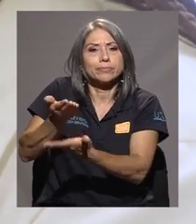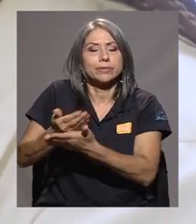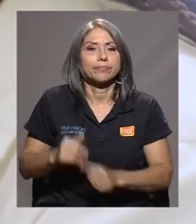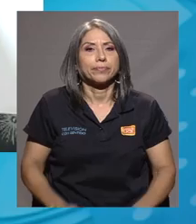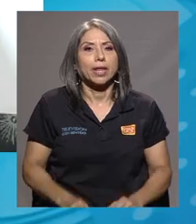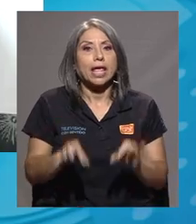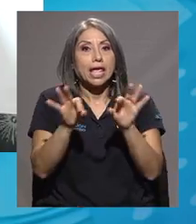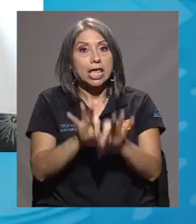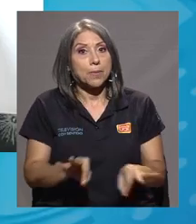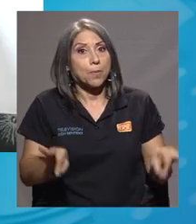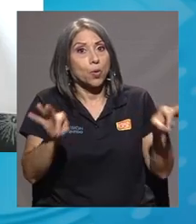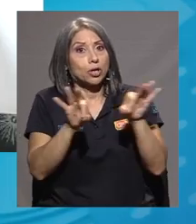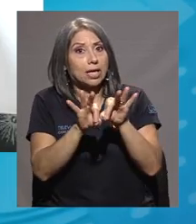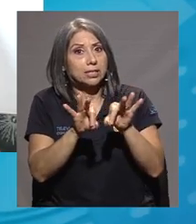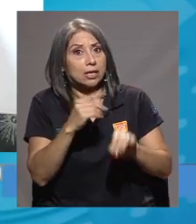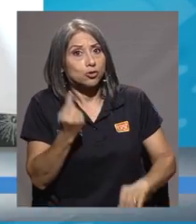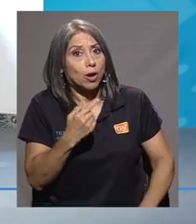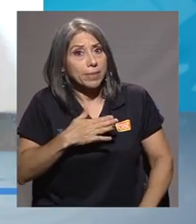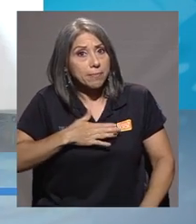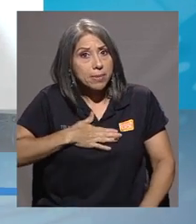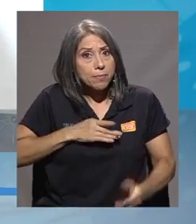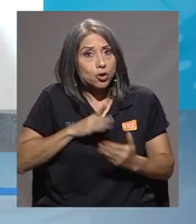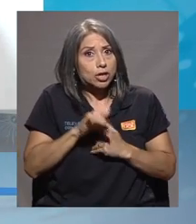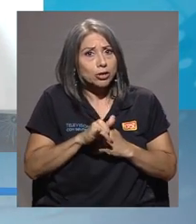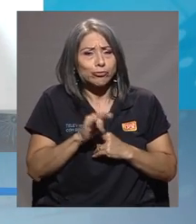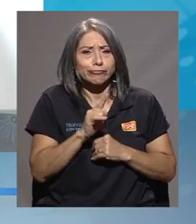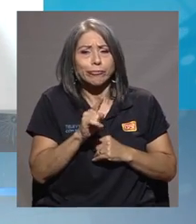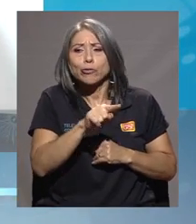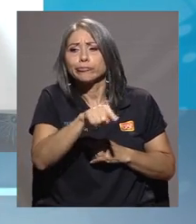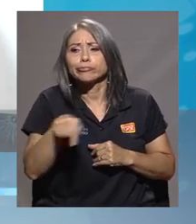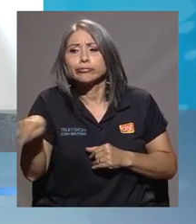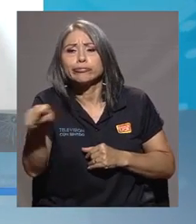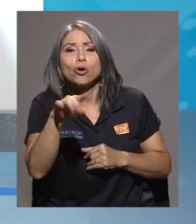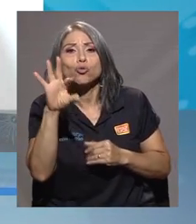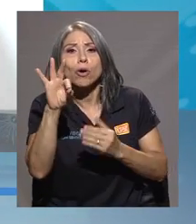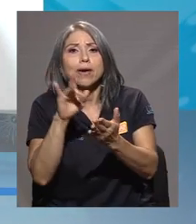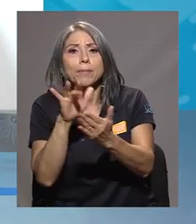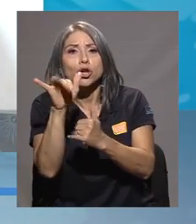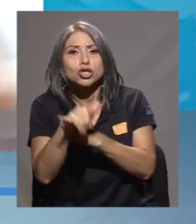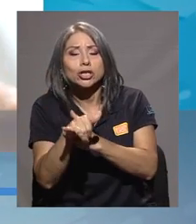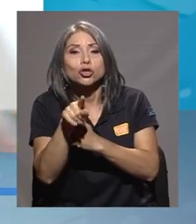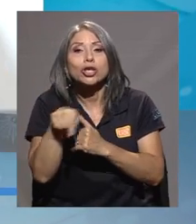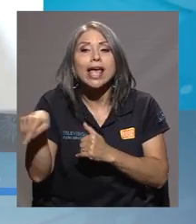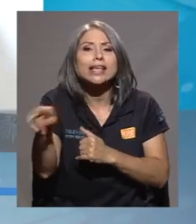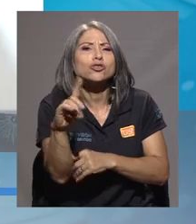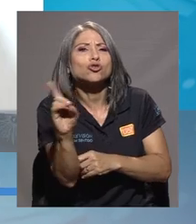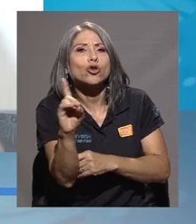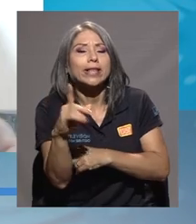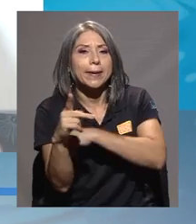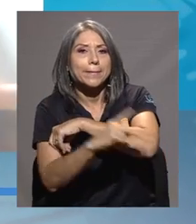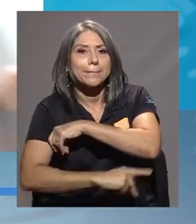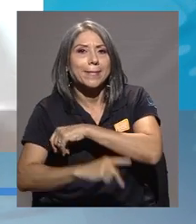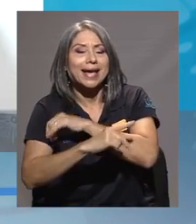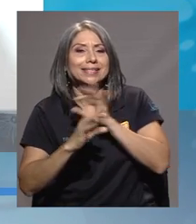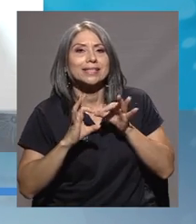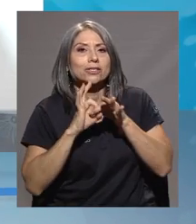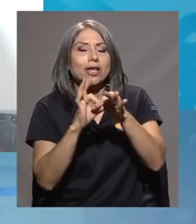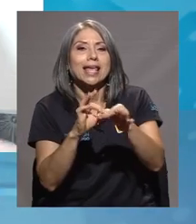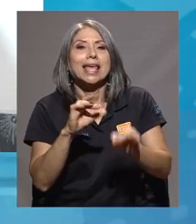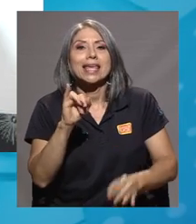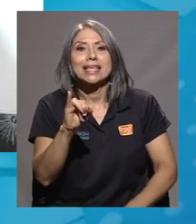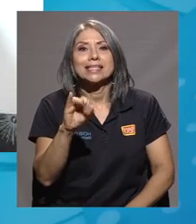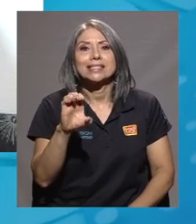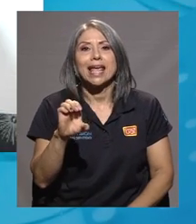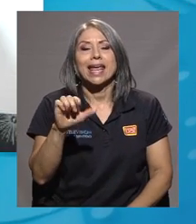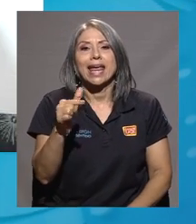importancia de no solo mi proyecto, sino de todos estos nueve proyectos y que son proyectos que están en países que son socios de la